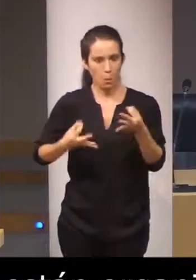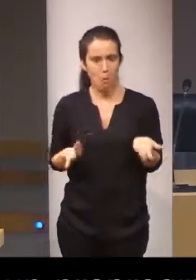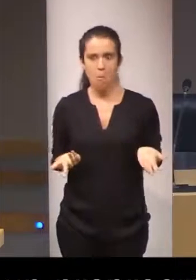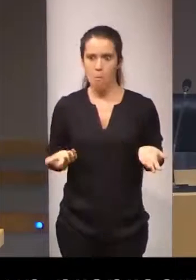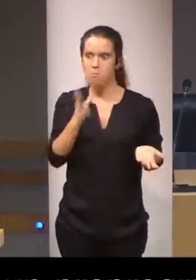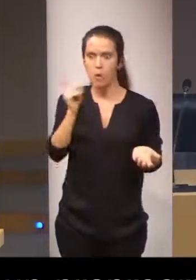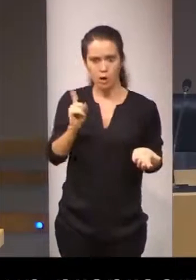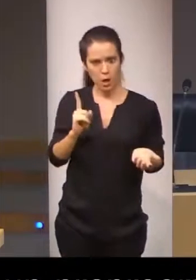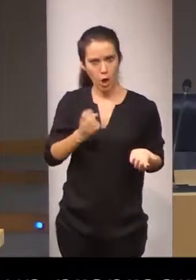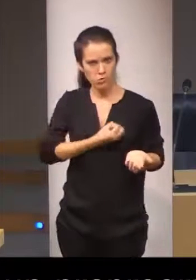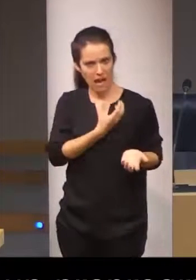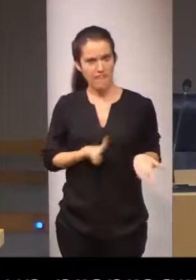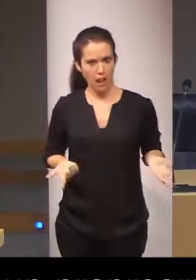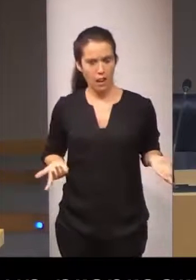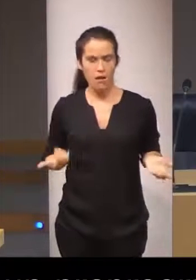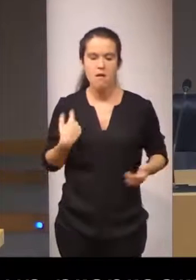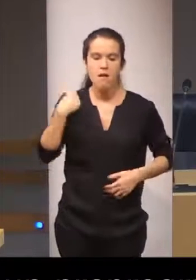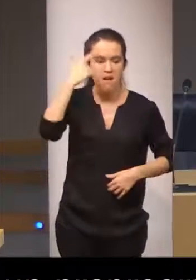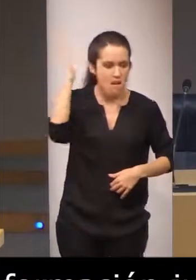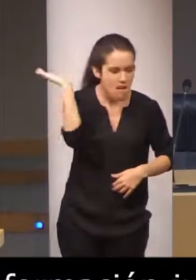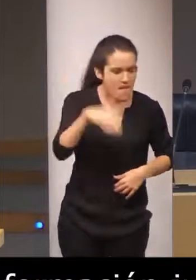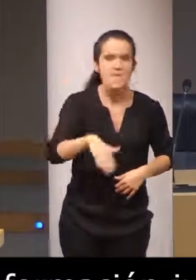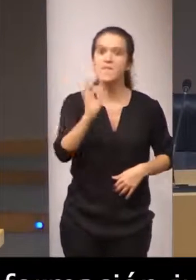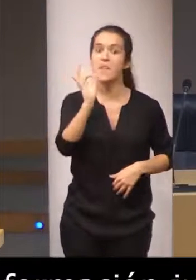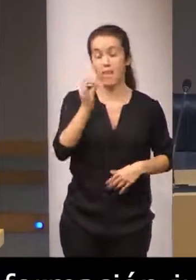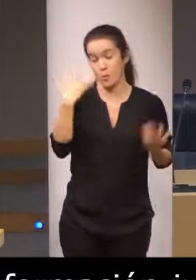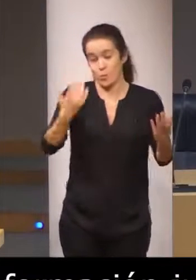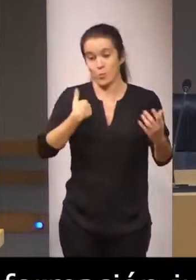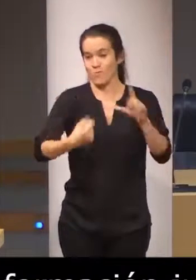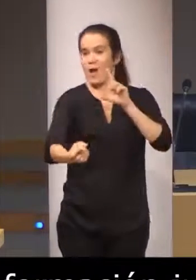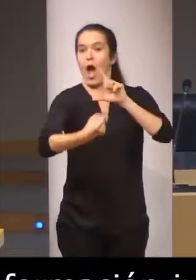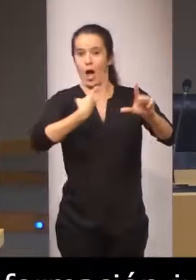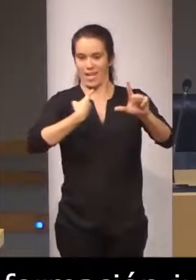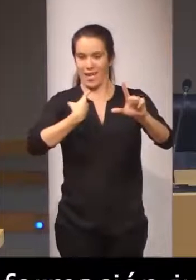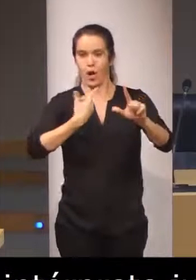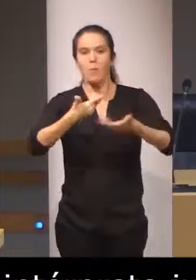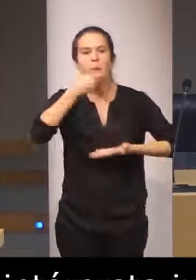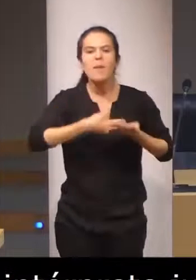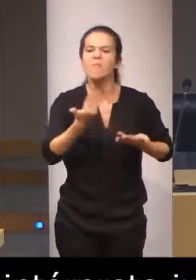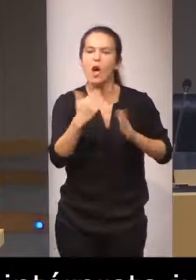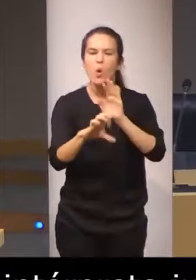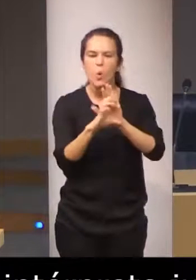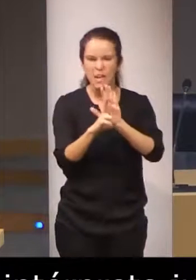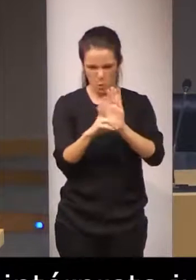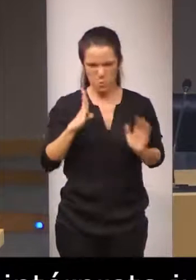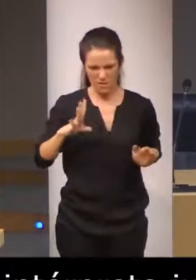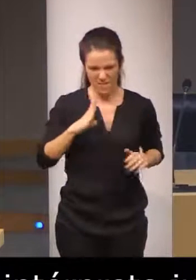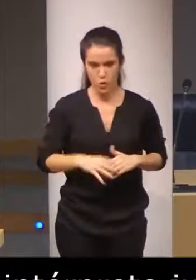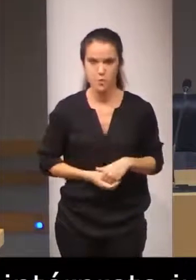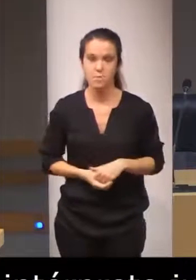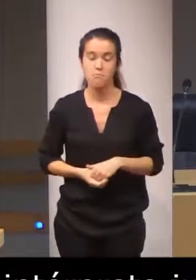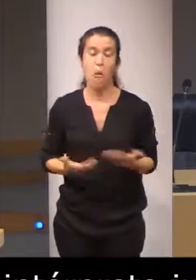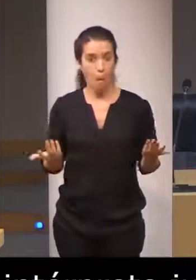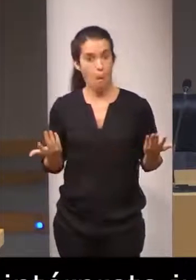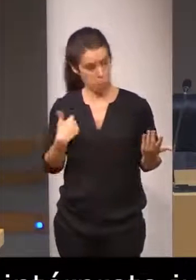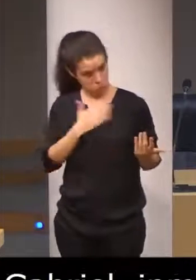José Gabriel ah que no había caído en ello inmediatamente recibo un correo que me piden el currículum envío